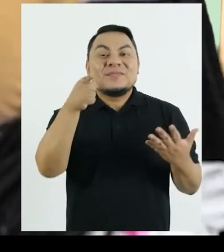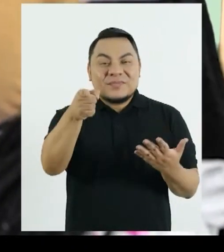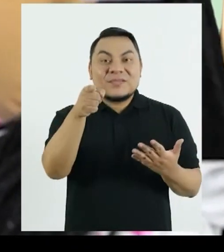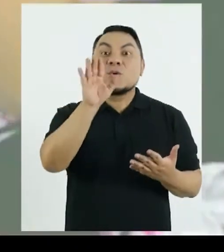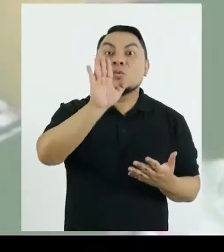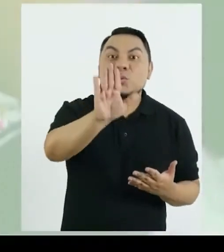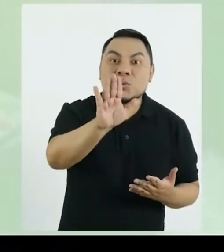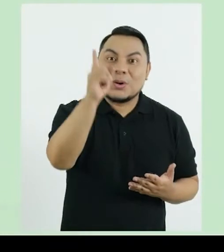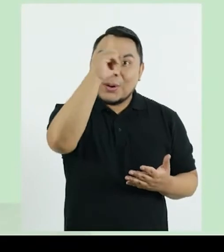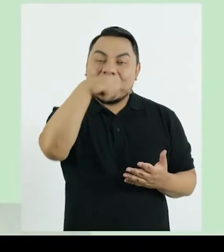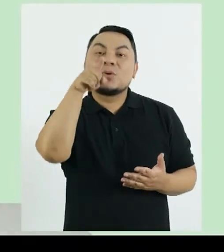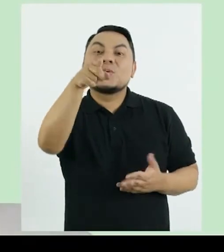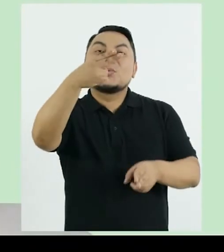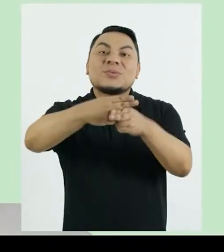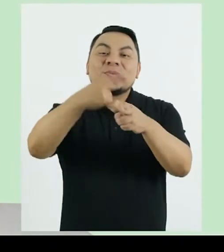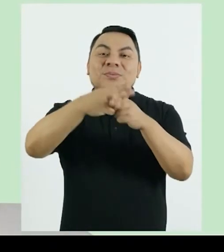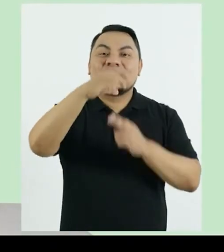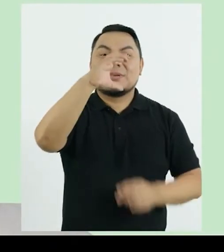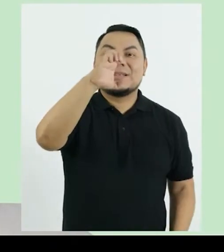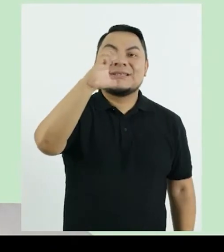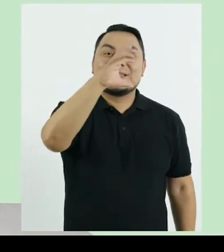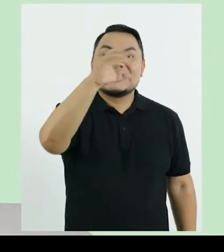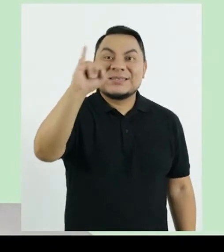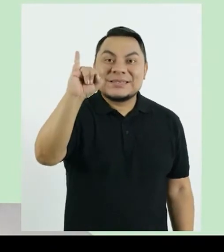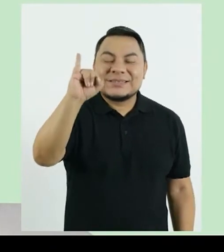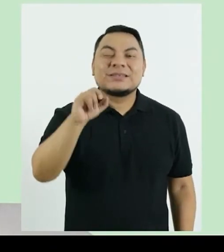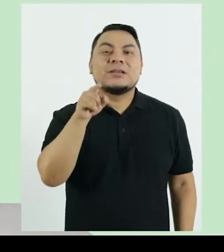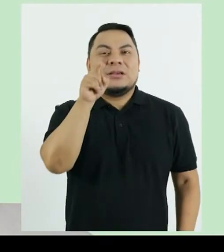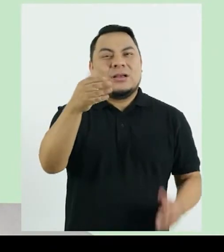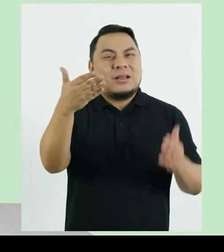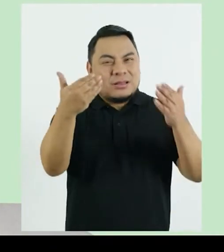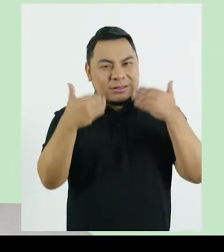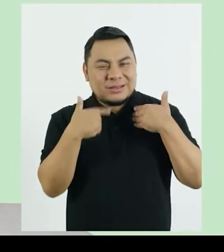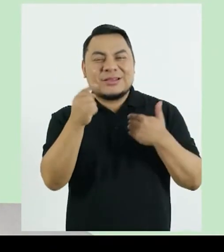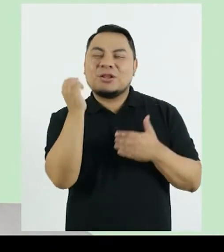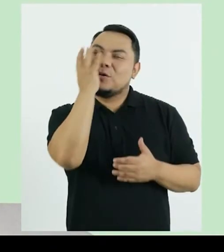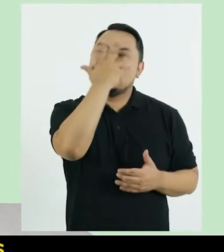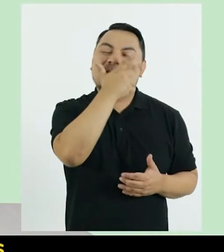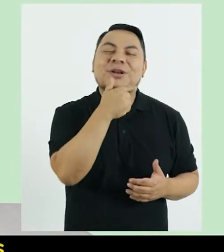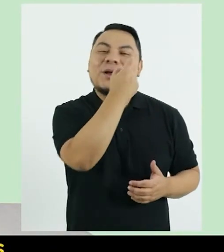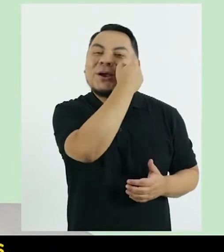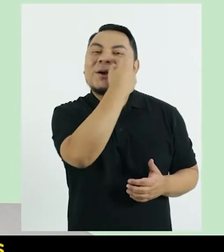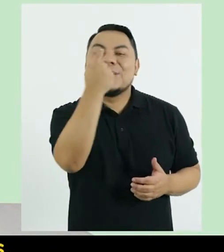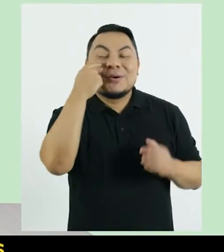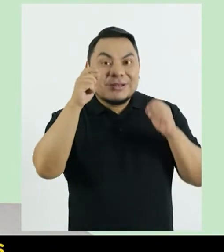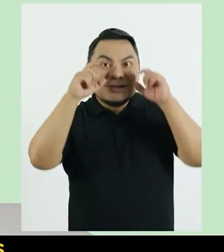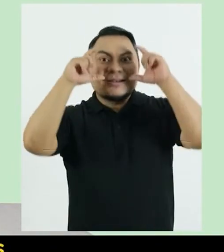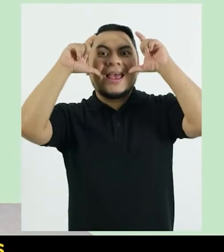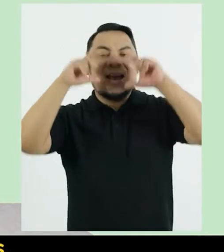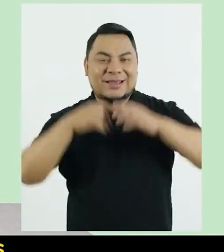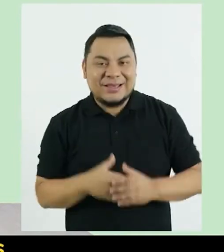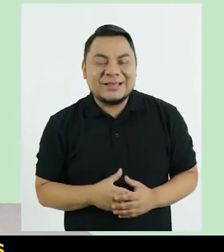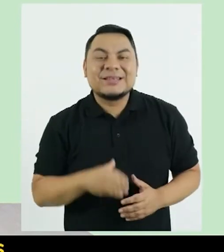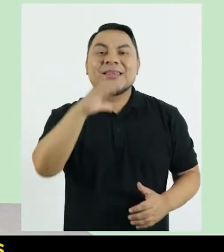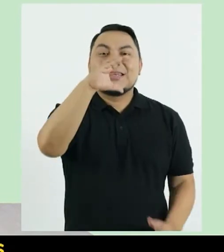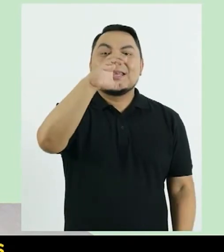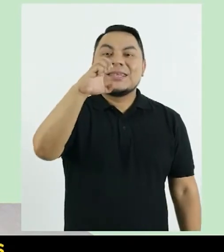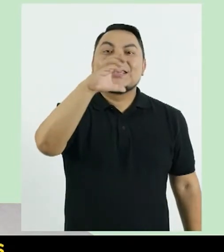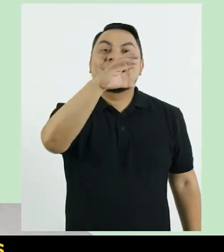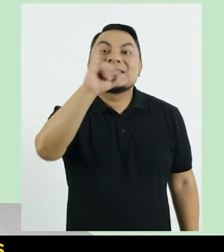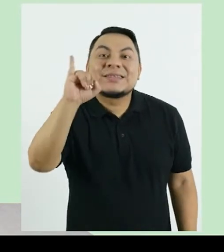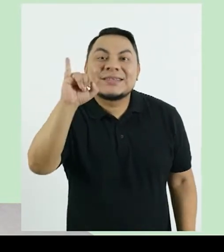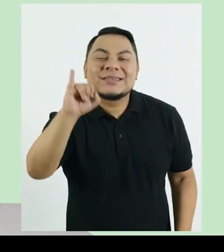Eres tú Te llamas Ceci Y tienes unos lindos ojos